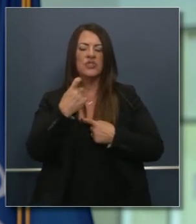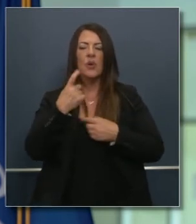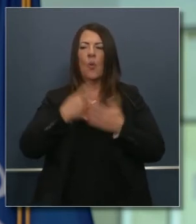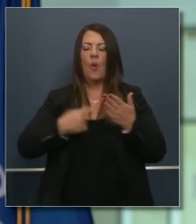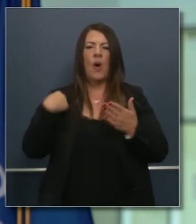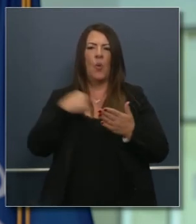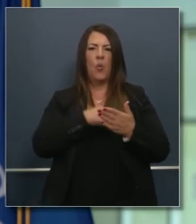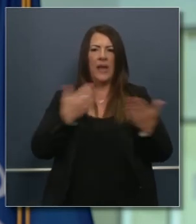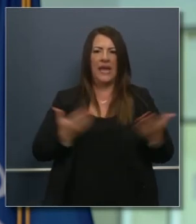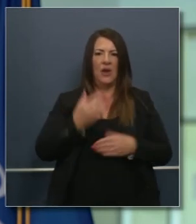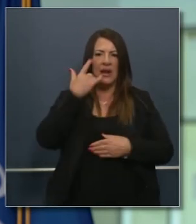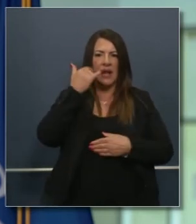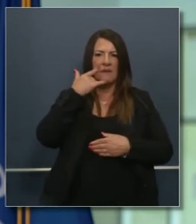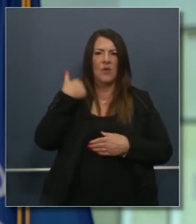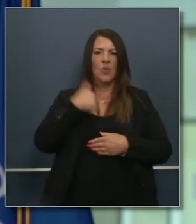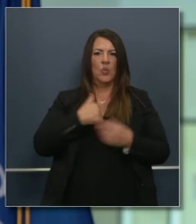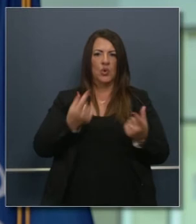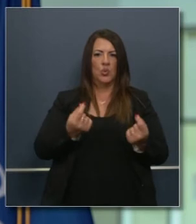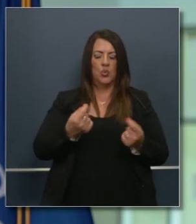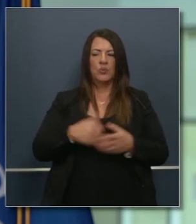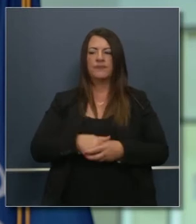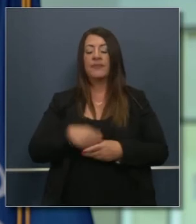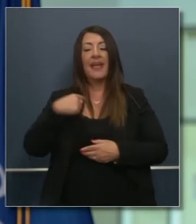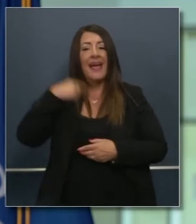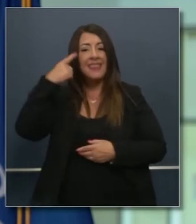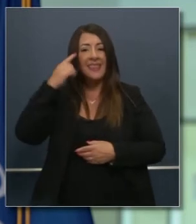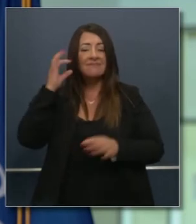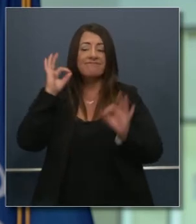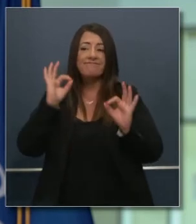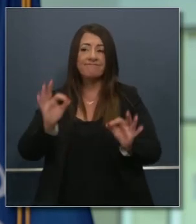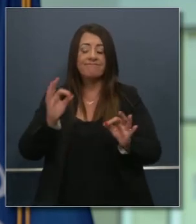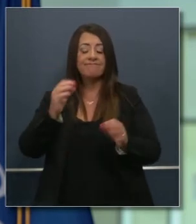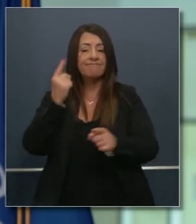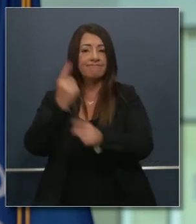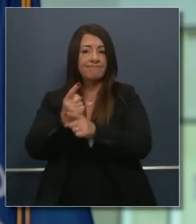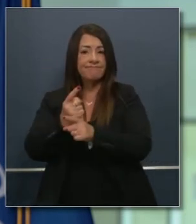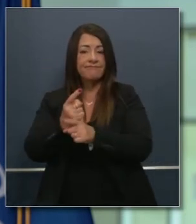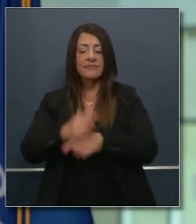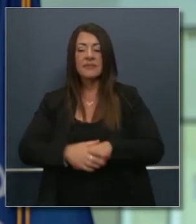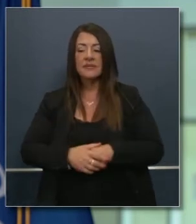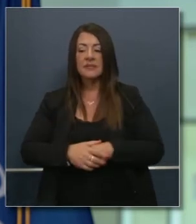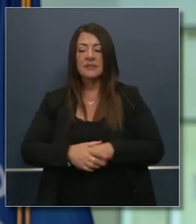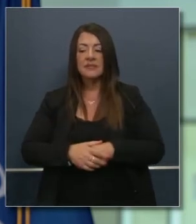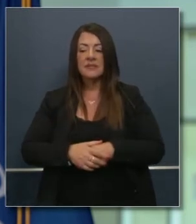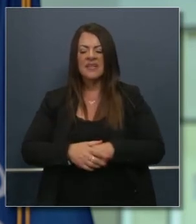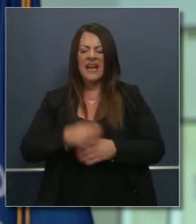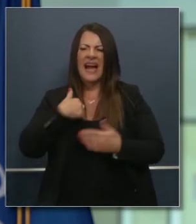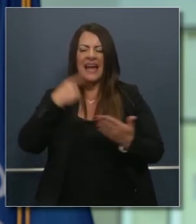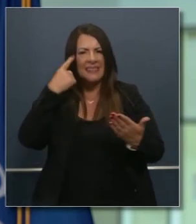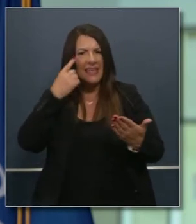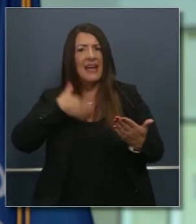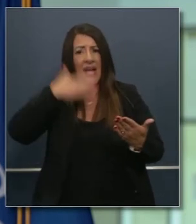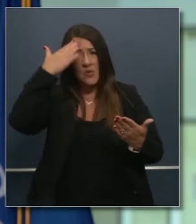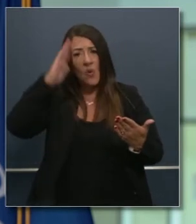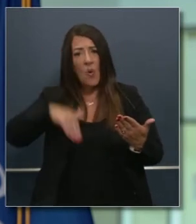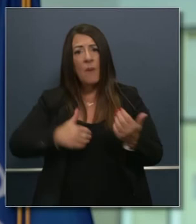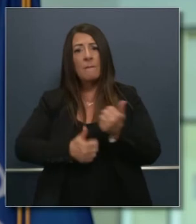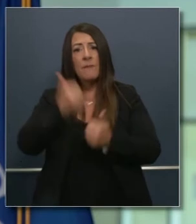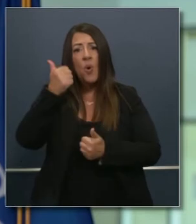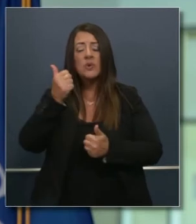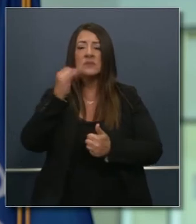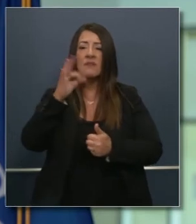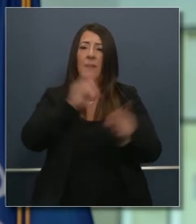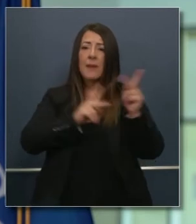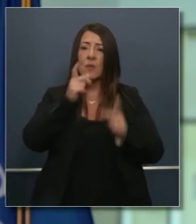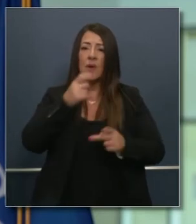propuesta de ley le diré claramente cuáles son los puntos de depuesta creo que es justo es lo